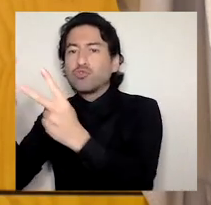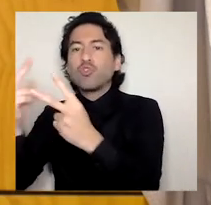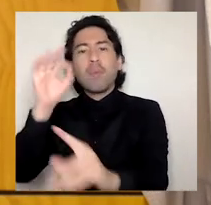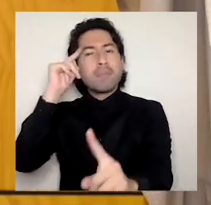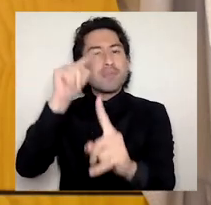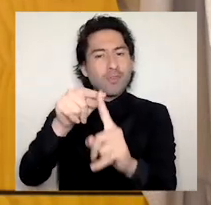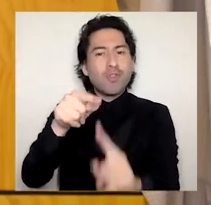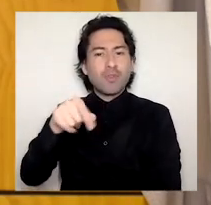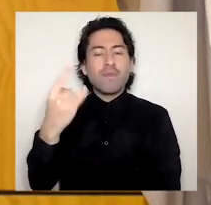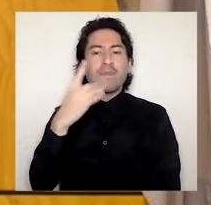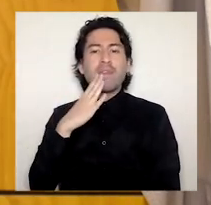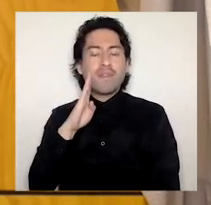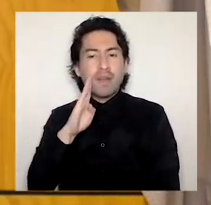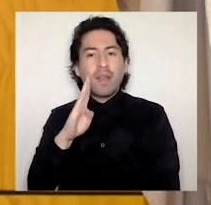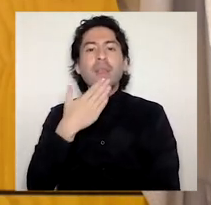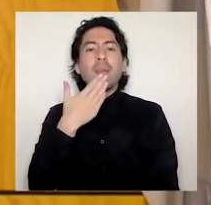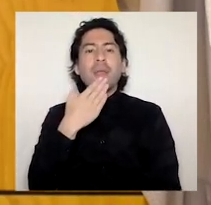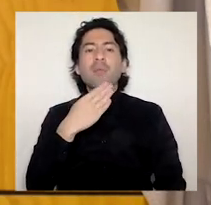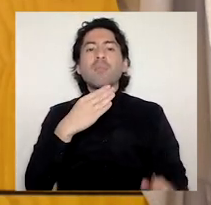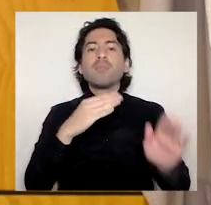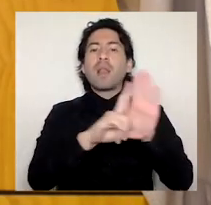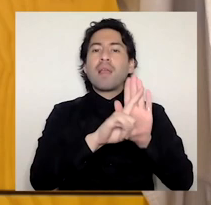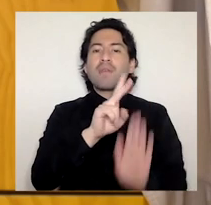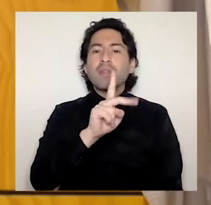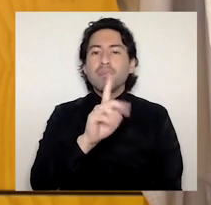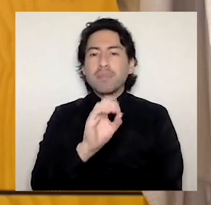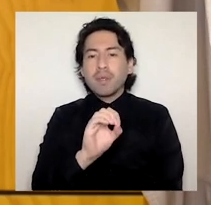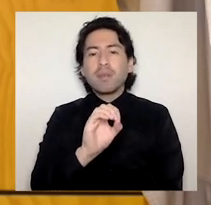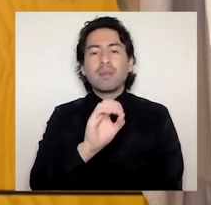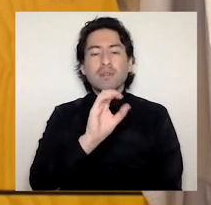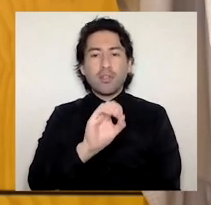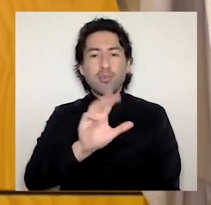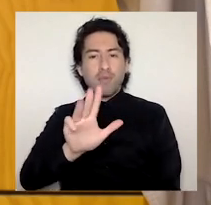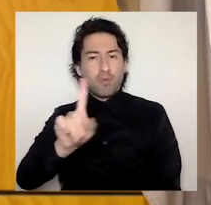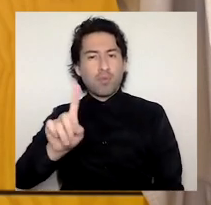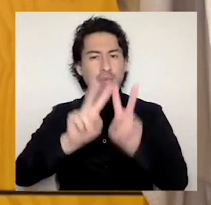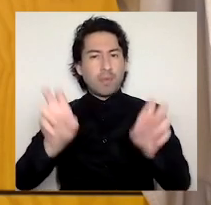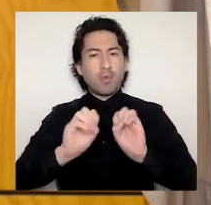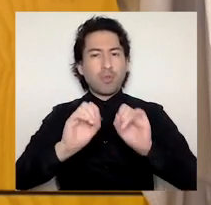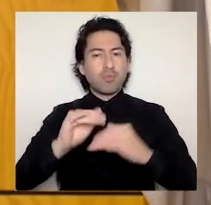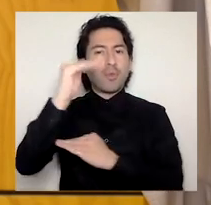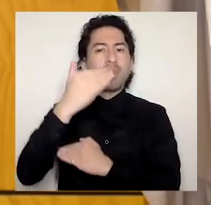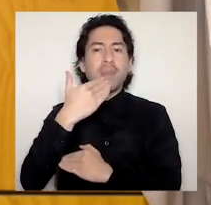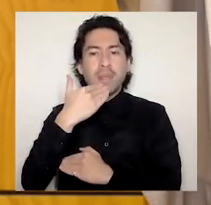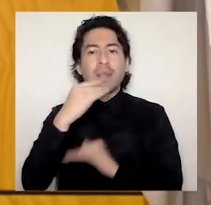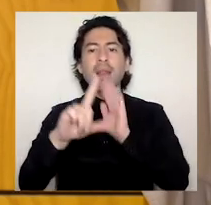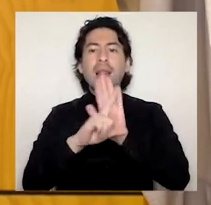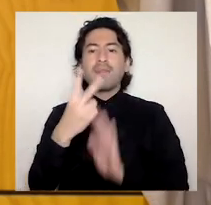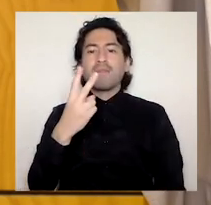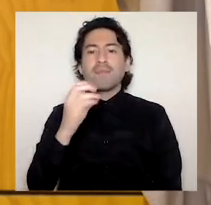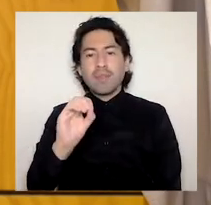alinearse al marco de la Ley 21.091 sobre Educación Superior y de la Ley 21